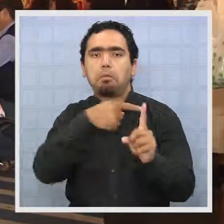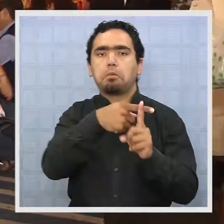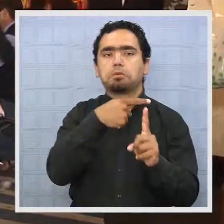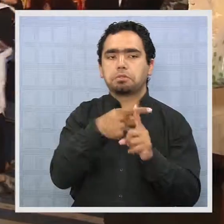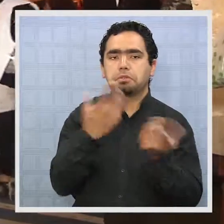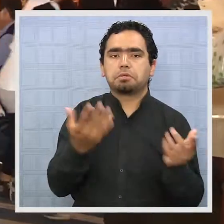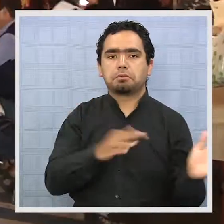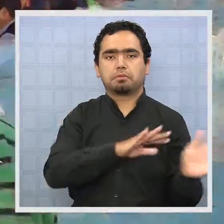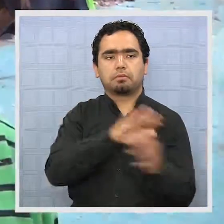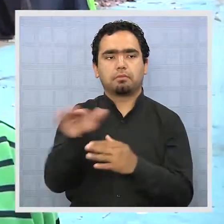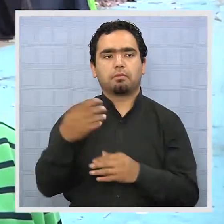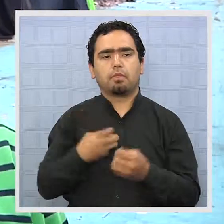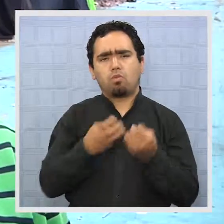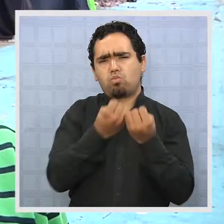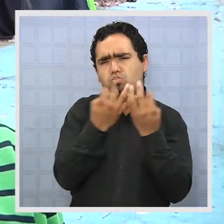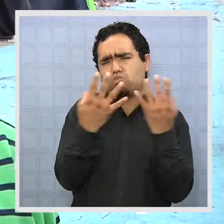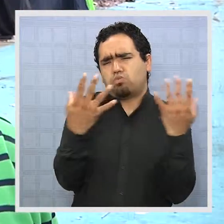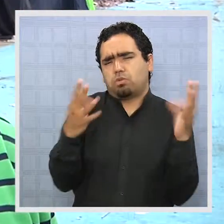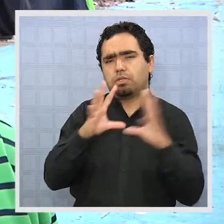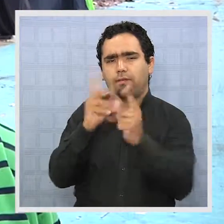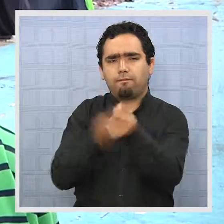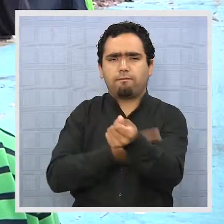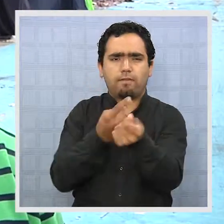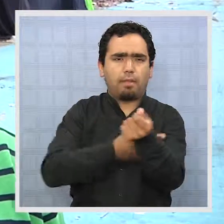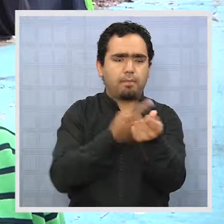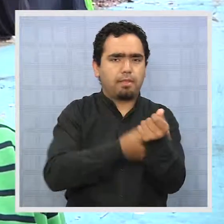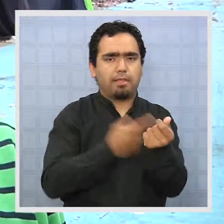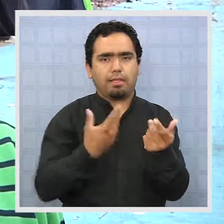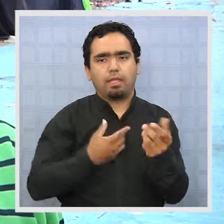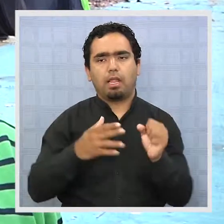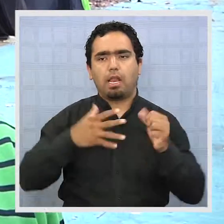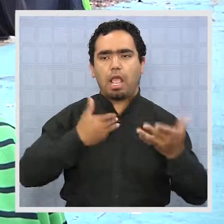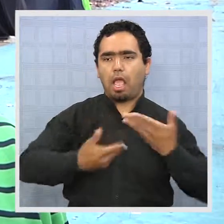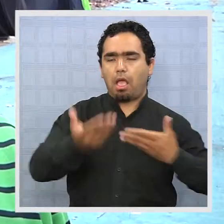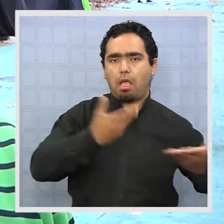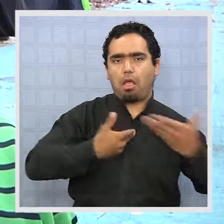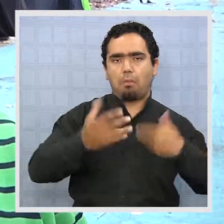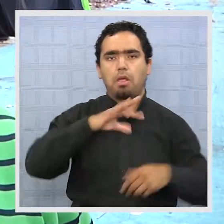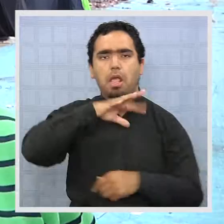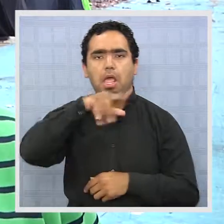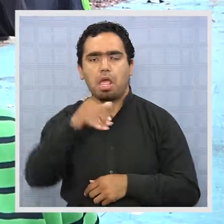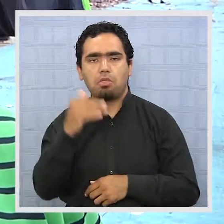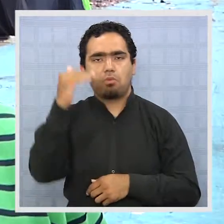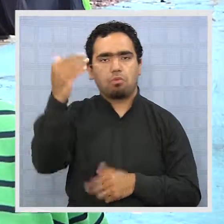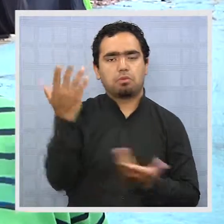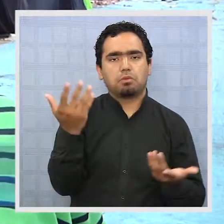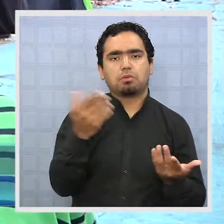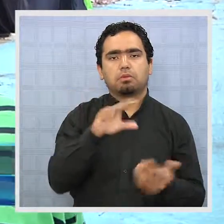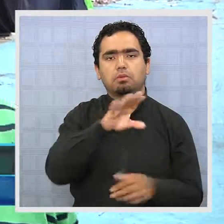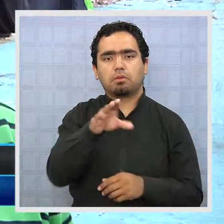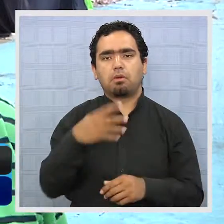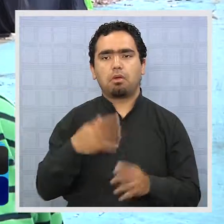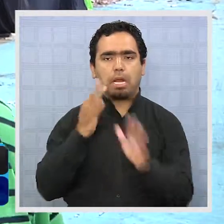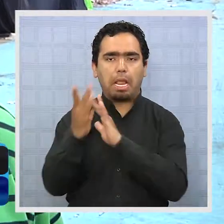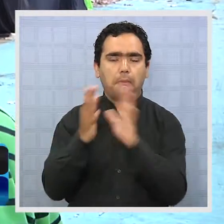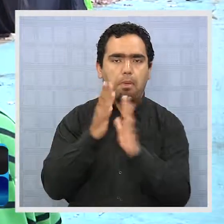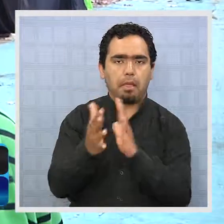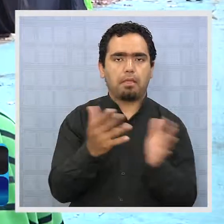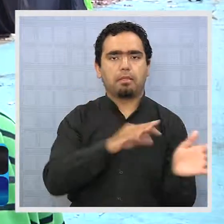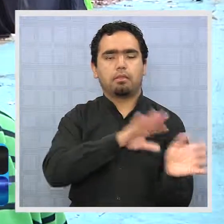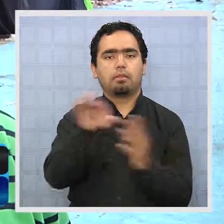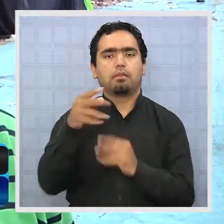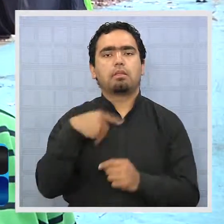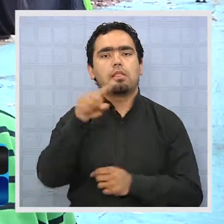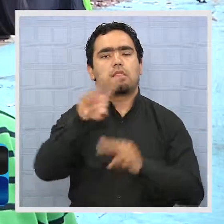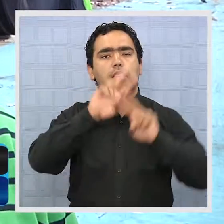evento. Se vio mucha familia compartiendo la noche de los adultos, en todo lo que fueron los estantes, en lo que fueron las ramas. El tema de...